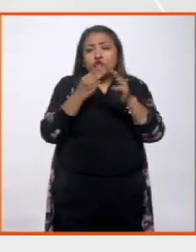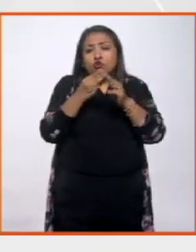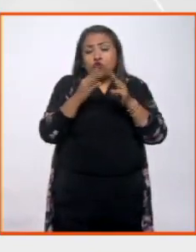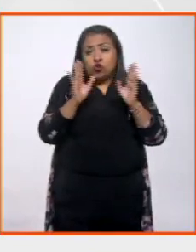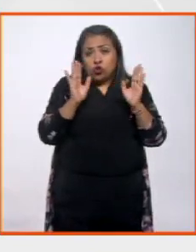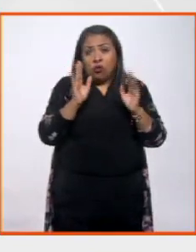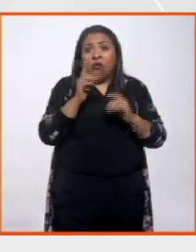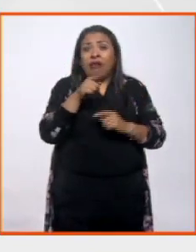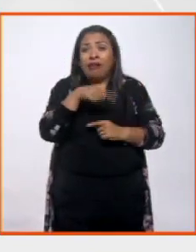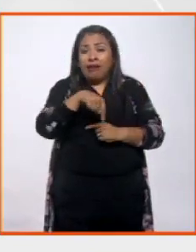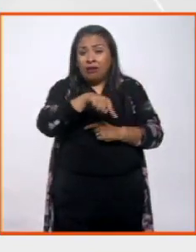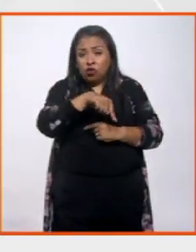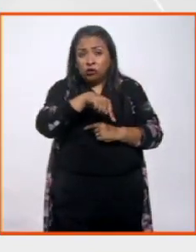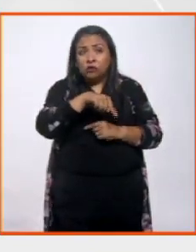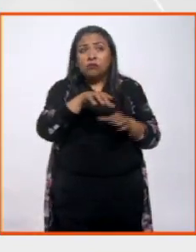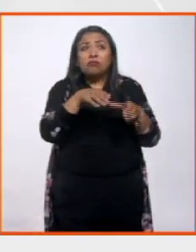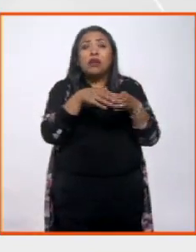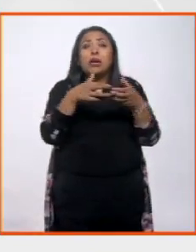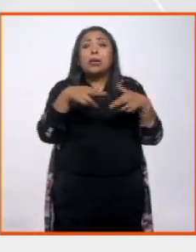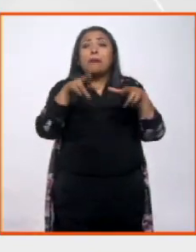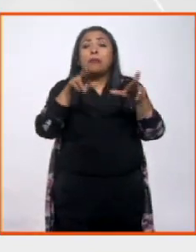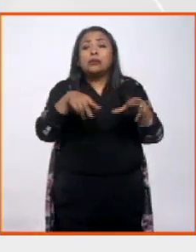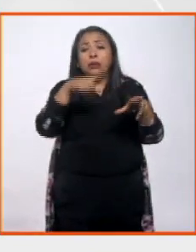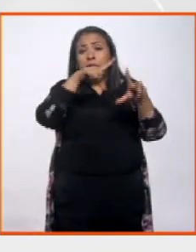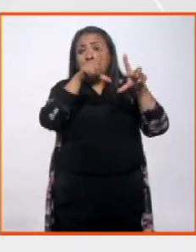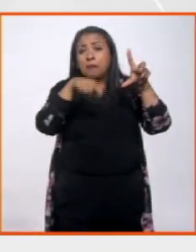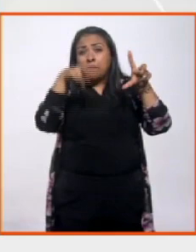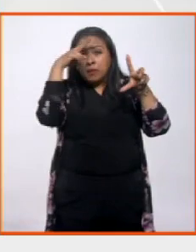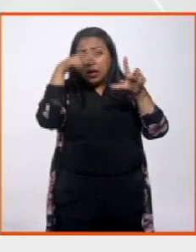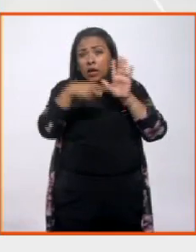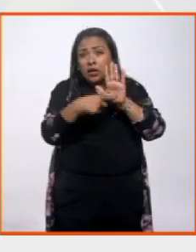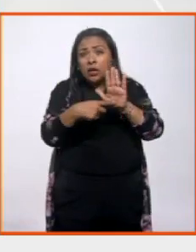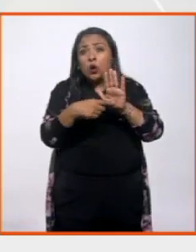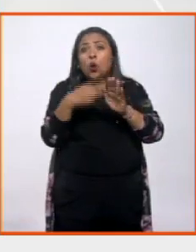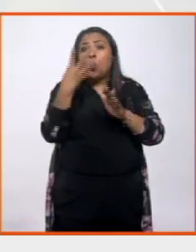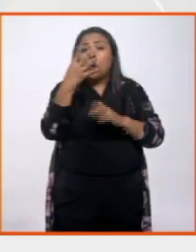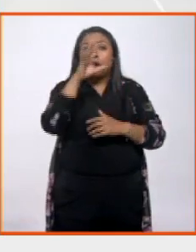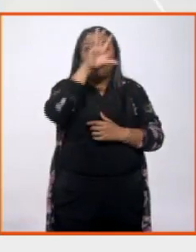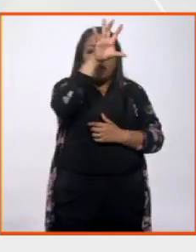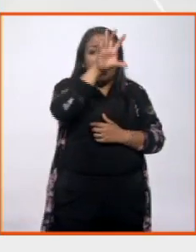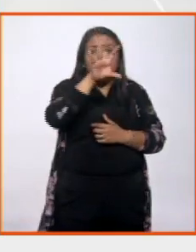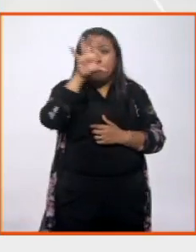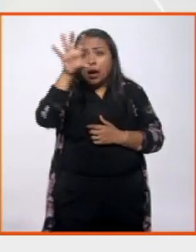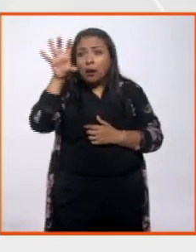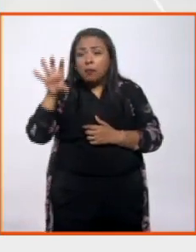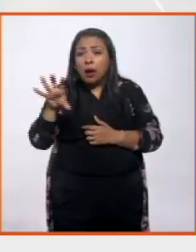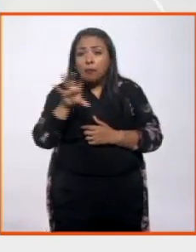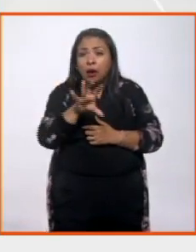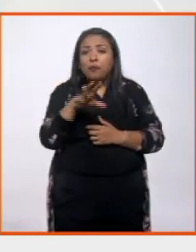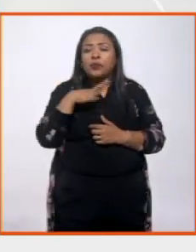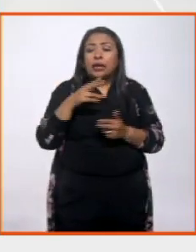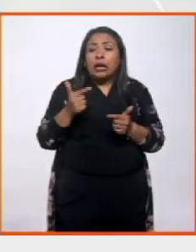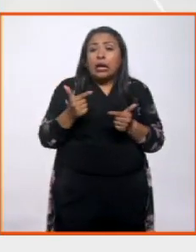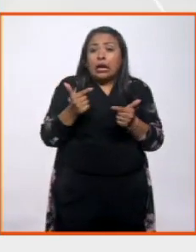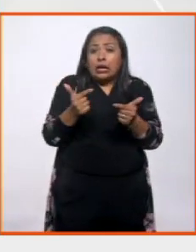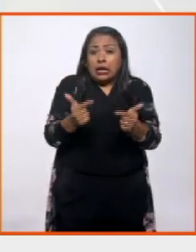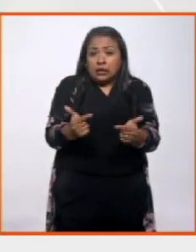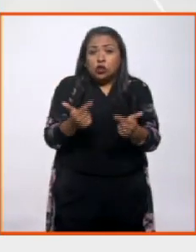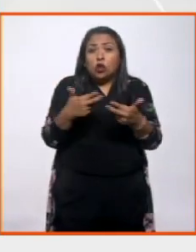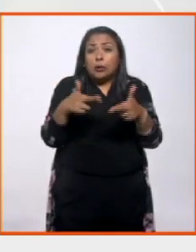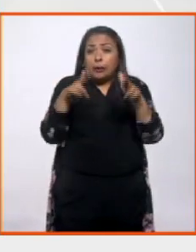que están representando a nuestro país permanentemente en los cuatro continentes. Hablamos de una generación que